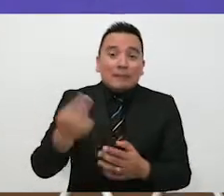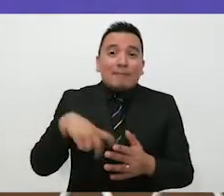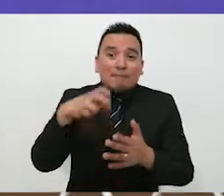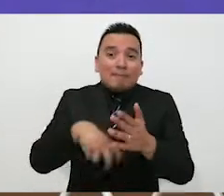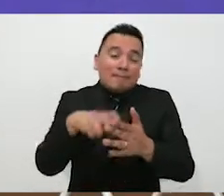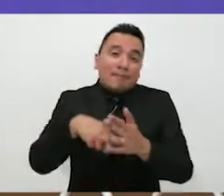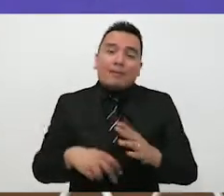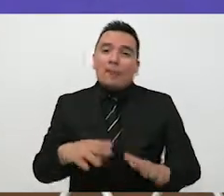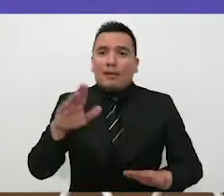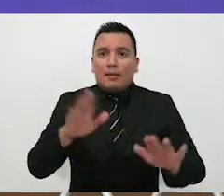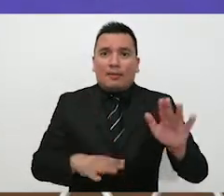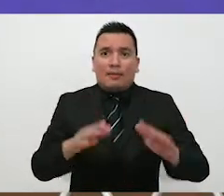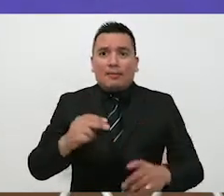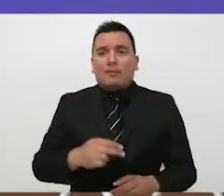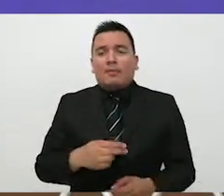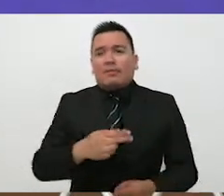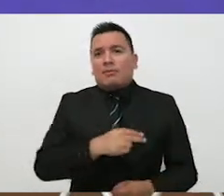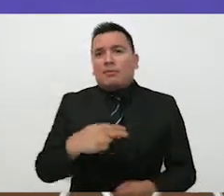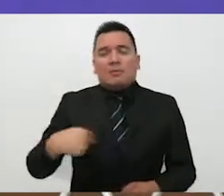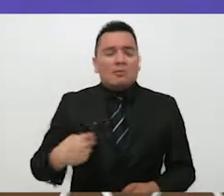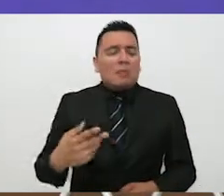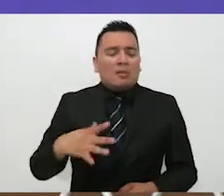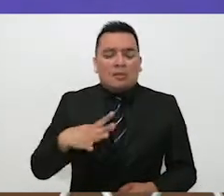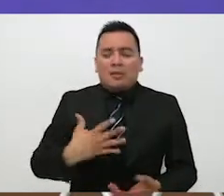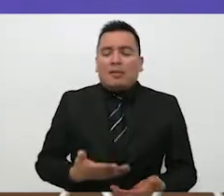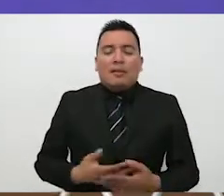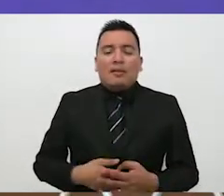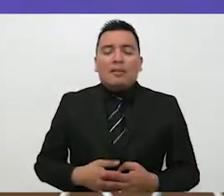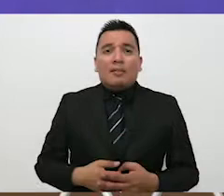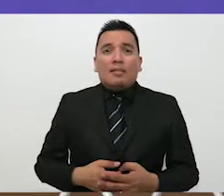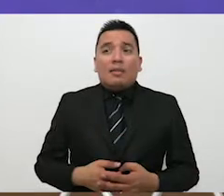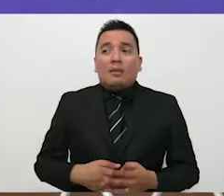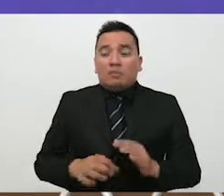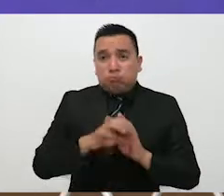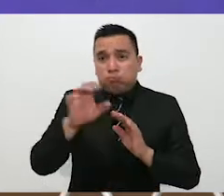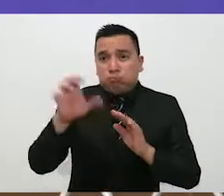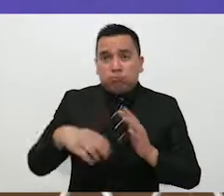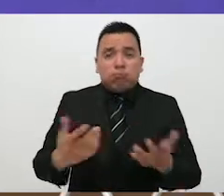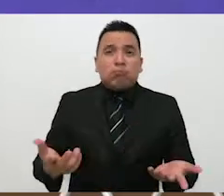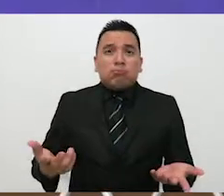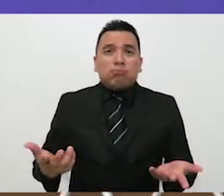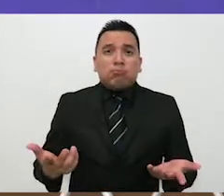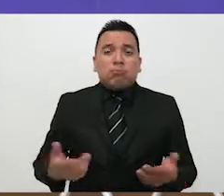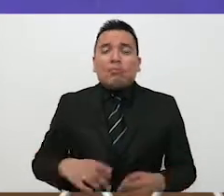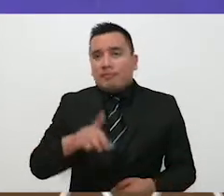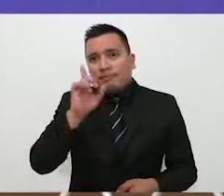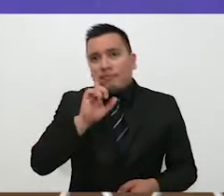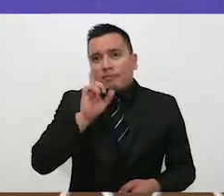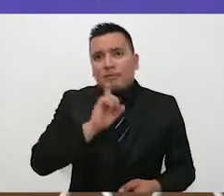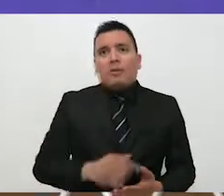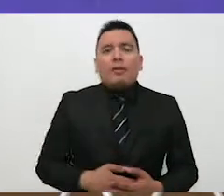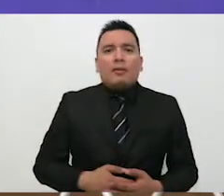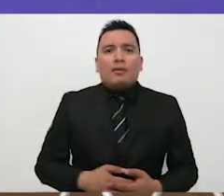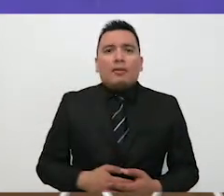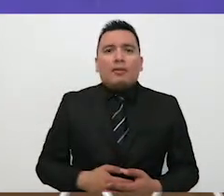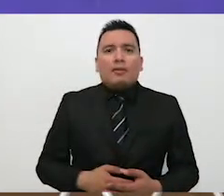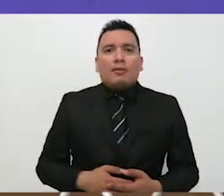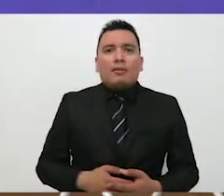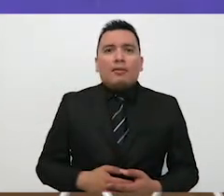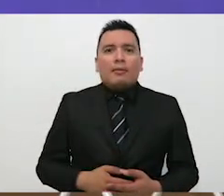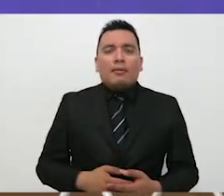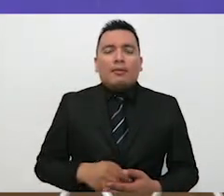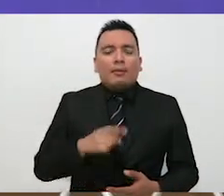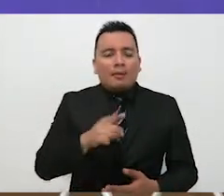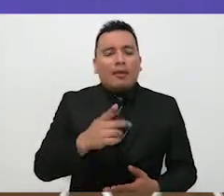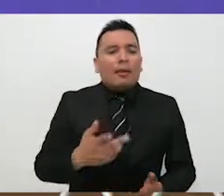veces, ya ahorita estamos en un punto en el que no es suficiente que la mujer pueda, en un entorno